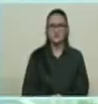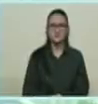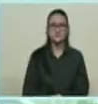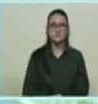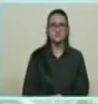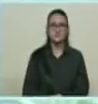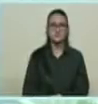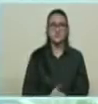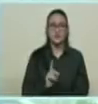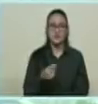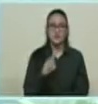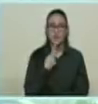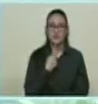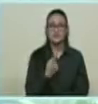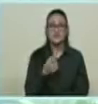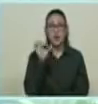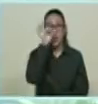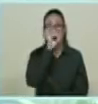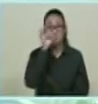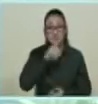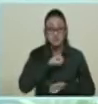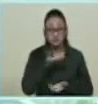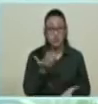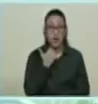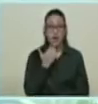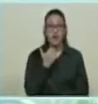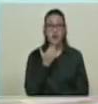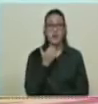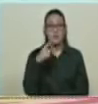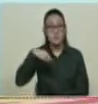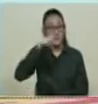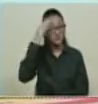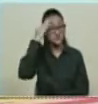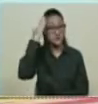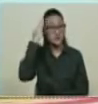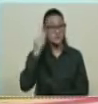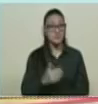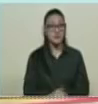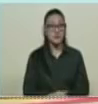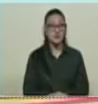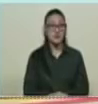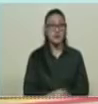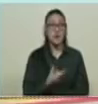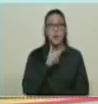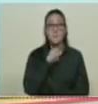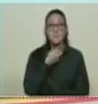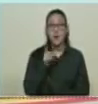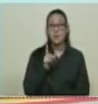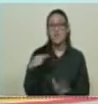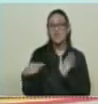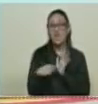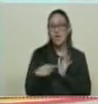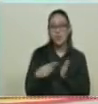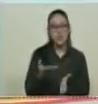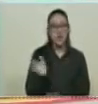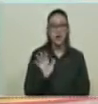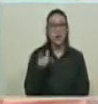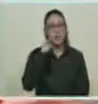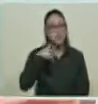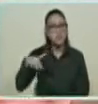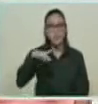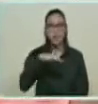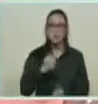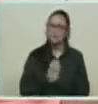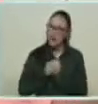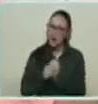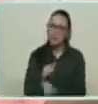Tengo que decirle algo del pernil a ustedes, para que sepan, porque no me gusta quedar en deuda con nadie, y menos con el pueblo,